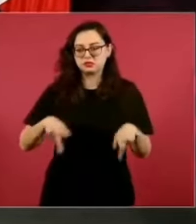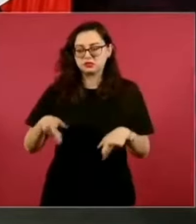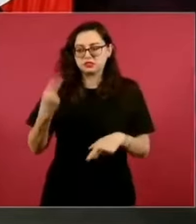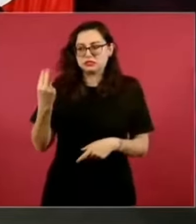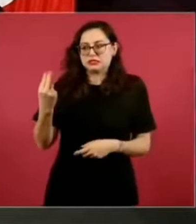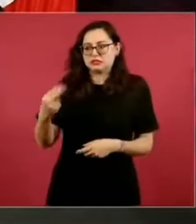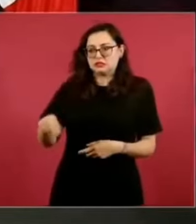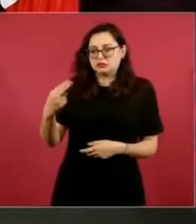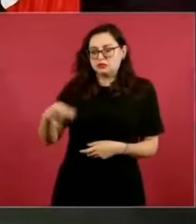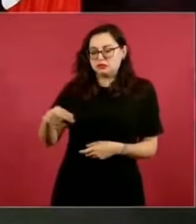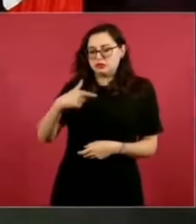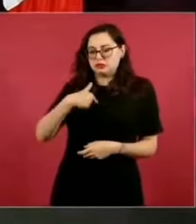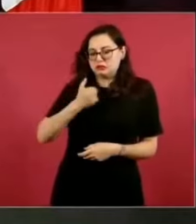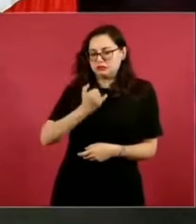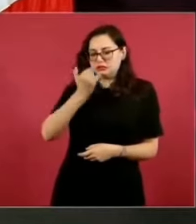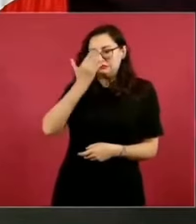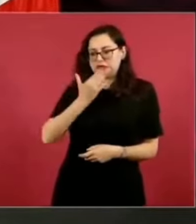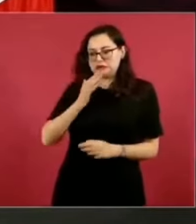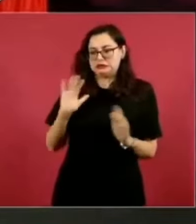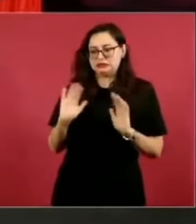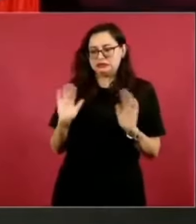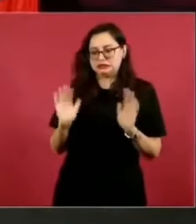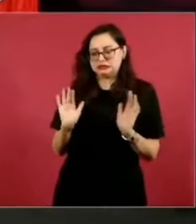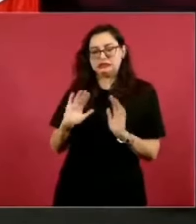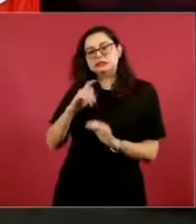su nombre,